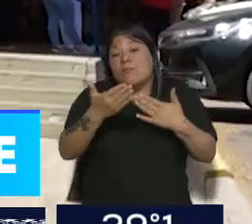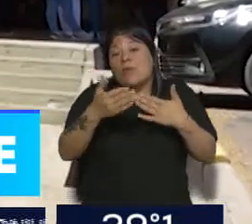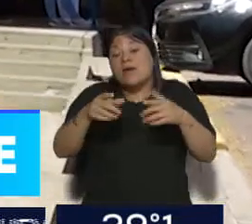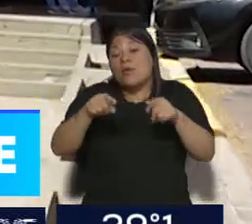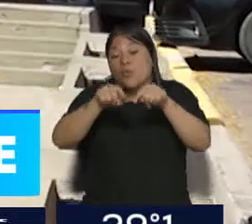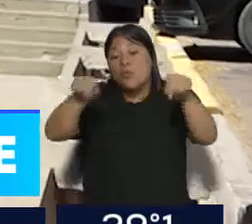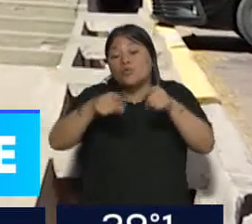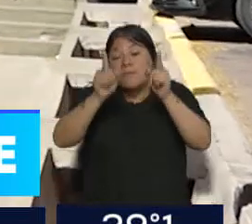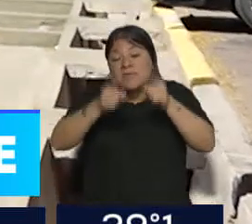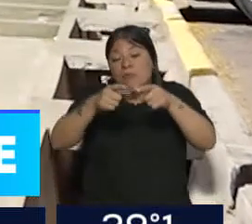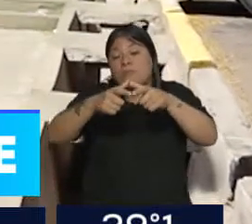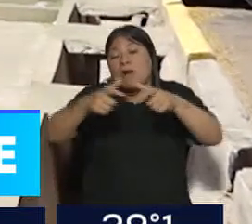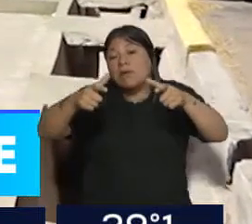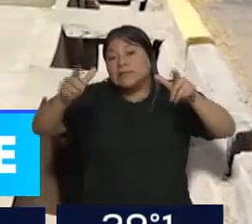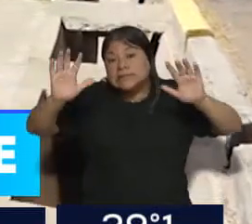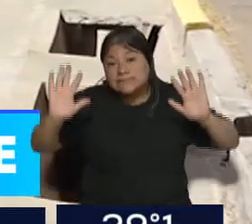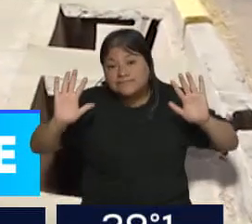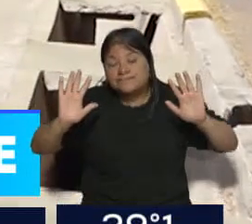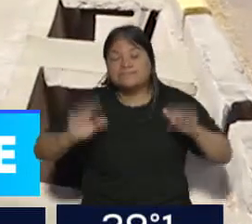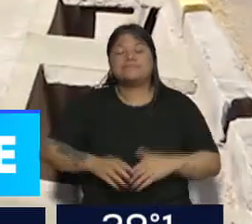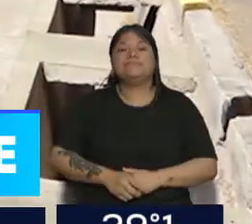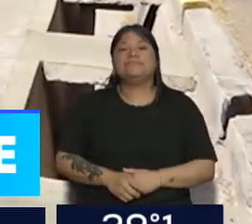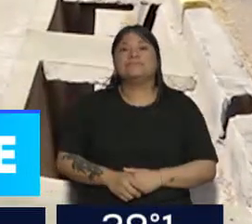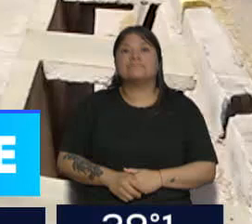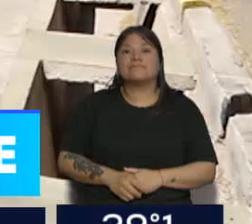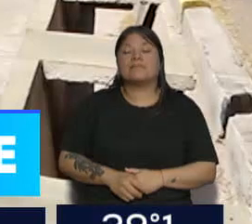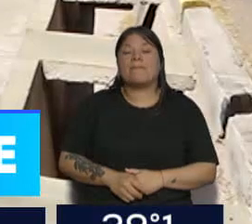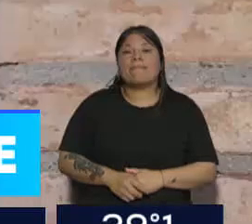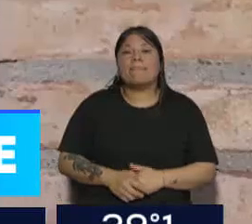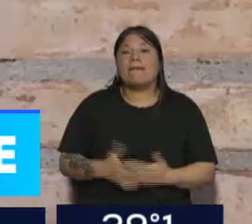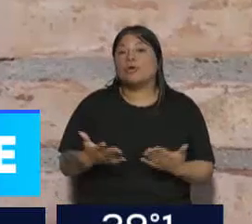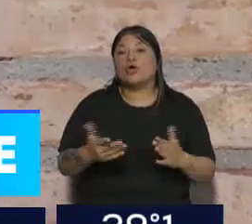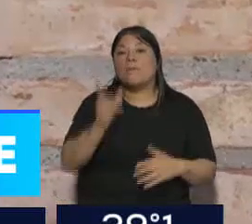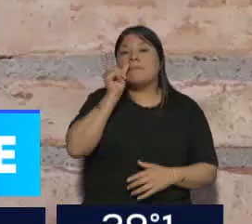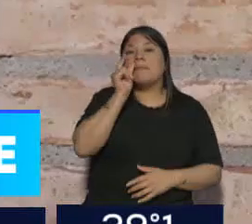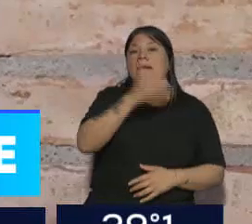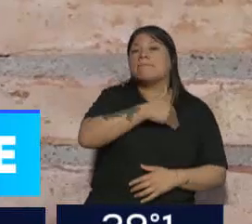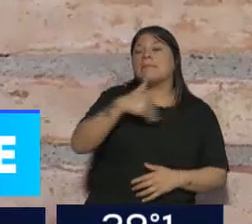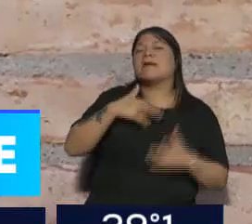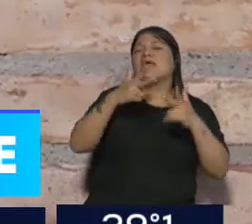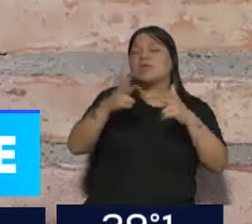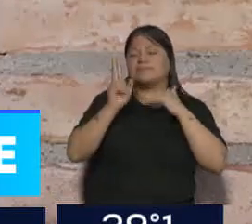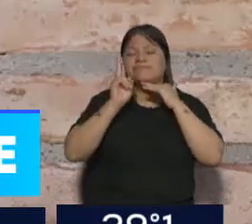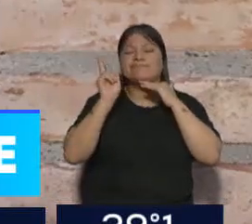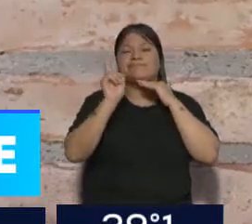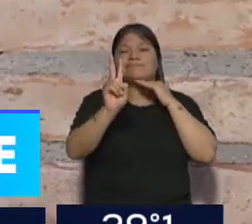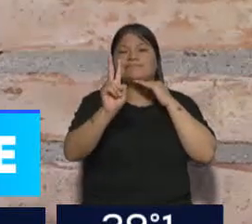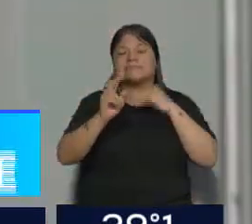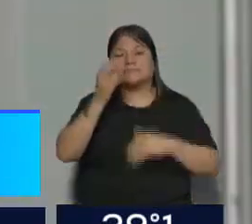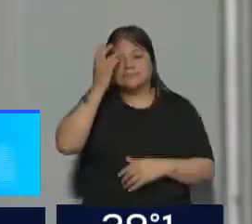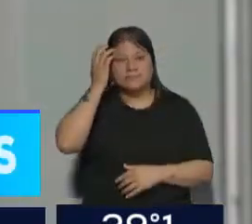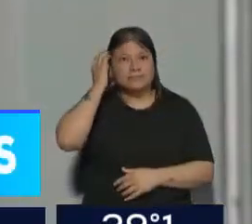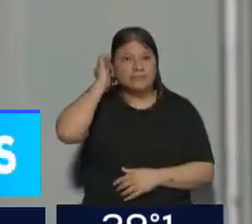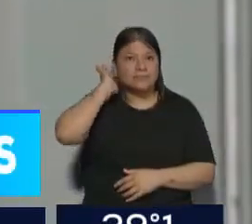que tiene esta Universidad y sus colegios secundarios en definitiva, ¿qué dijeron los padres? los escuchamos se